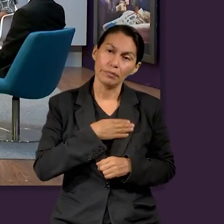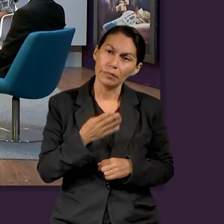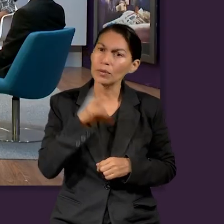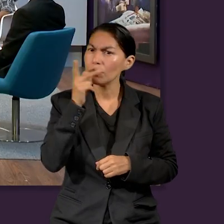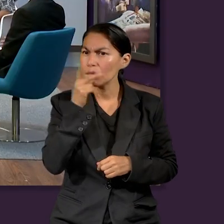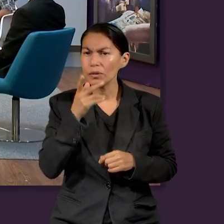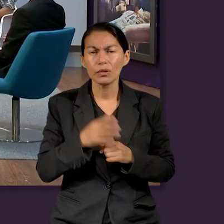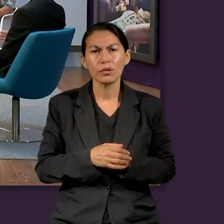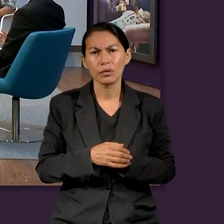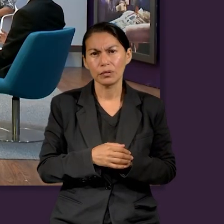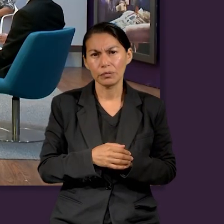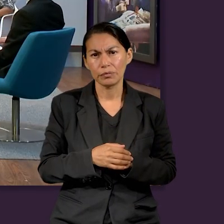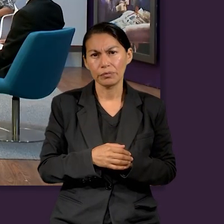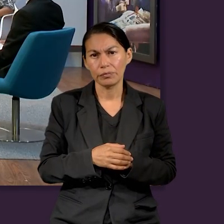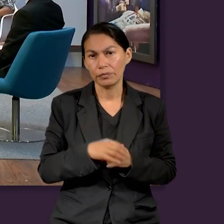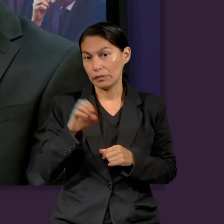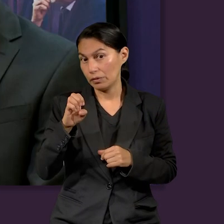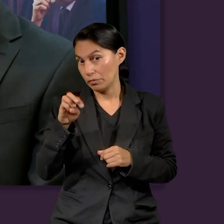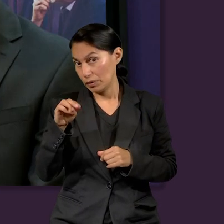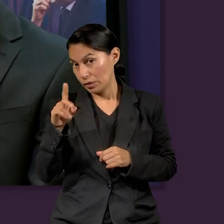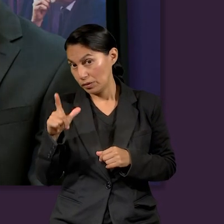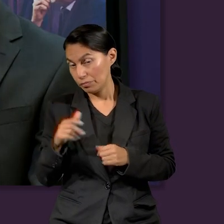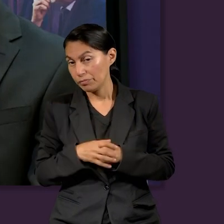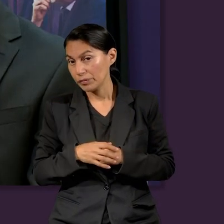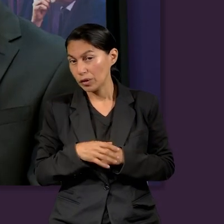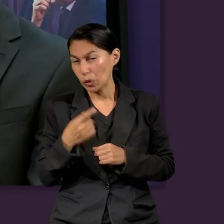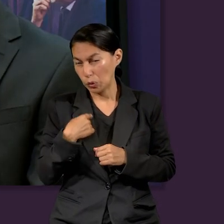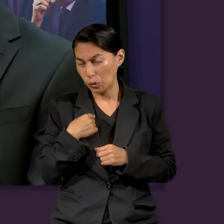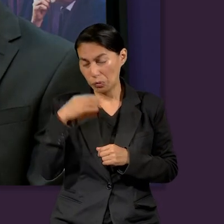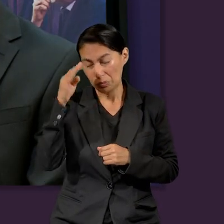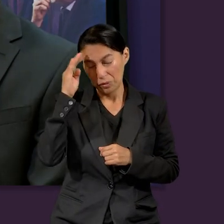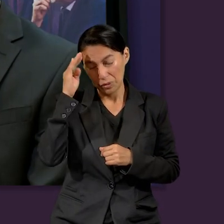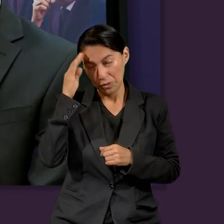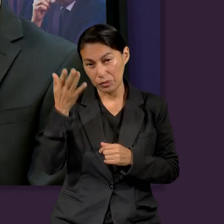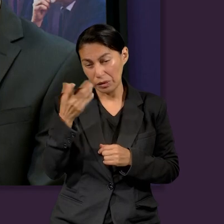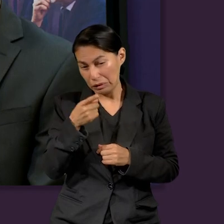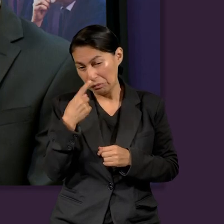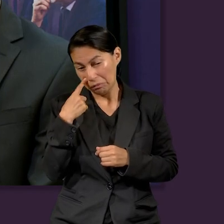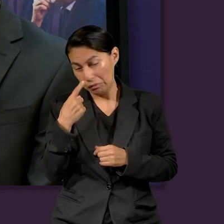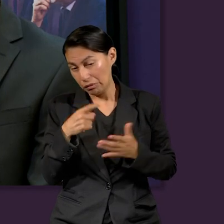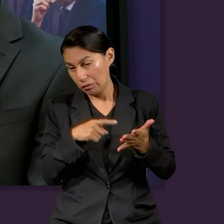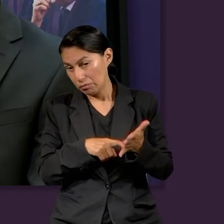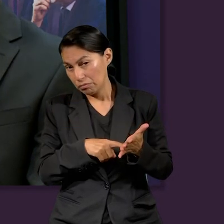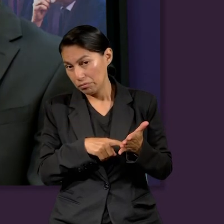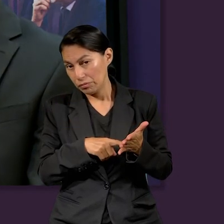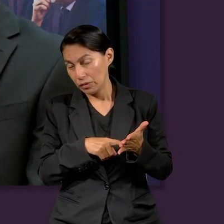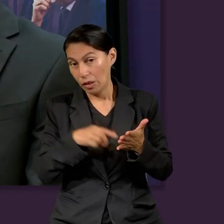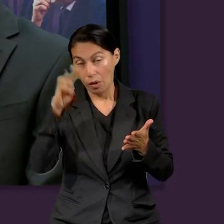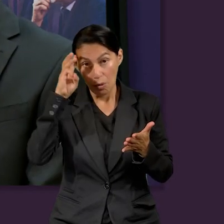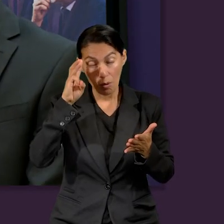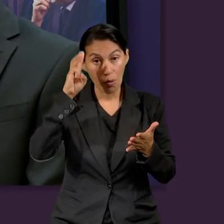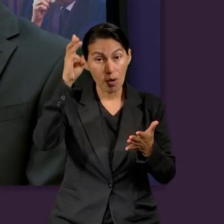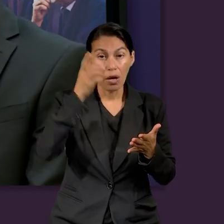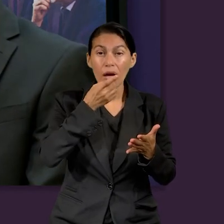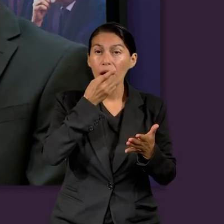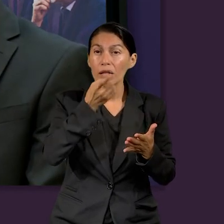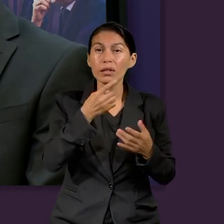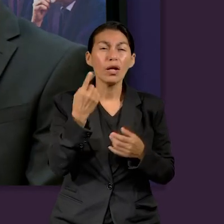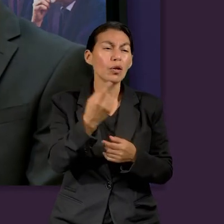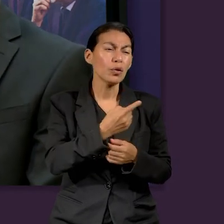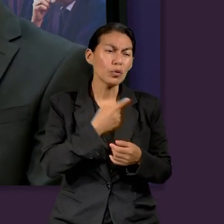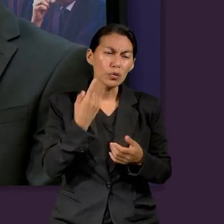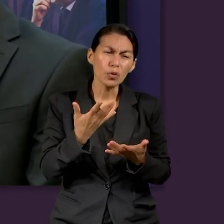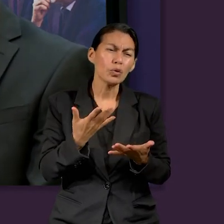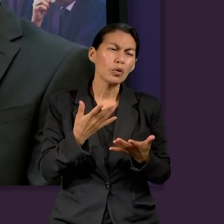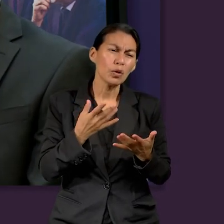Bueno, Pastor, Emily, Arlet, en el estudio de esta lección yo vi un punto destacado, y Elena G. White recomienda que nosotros